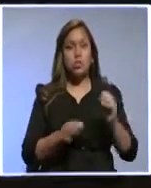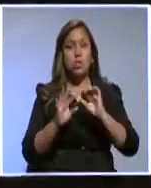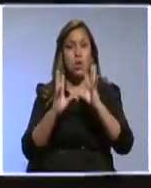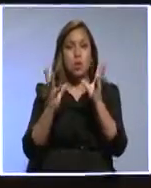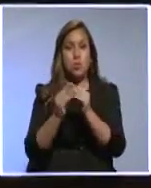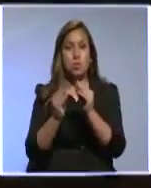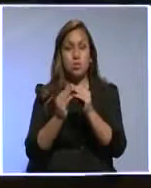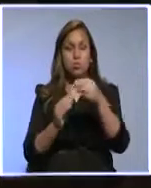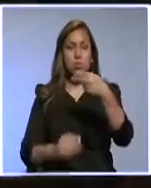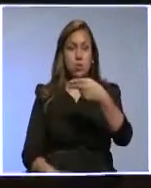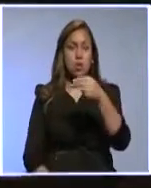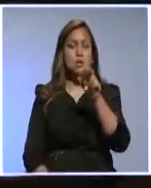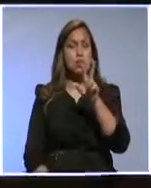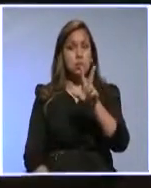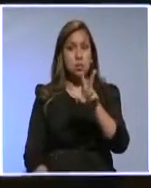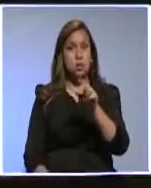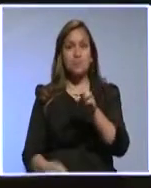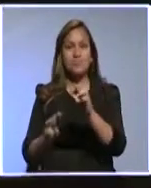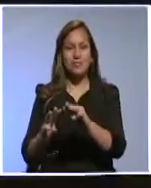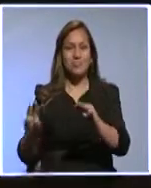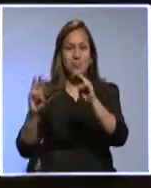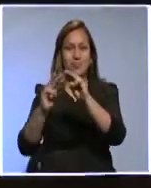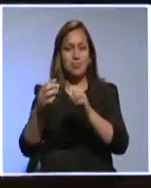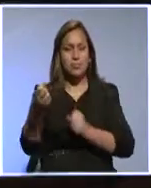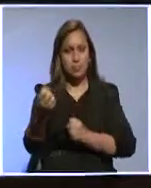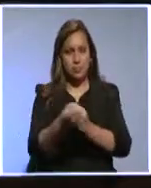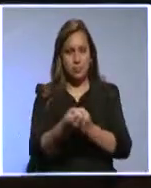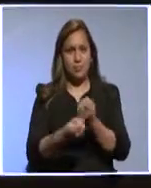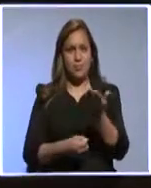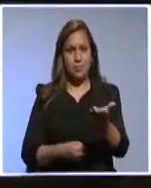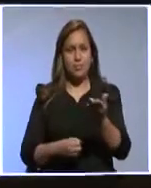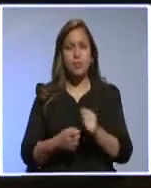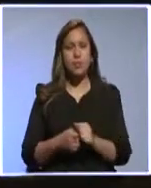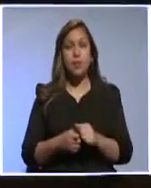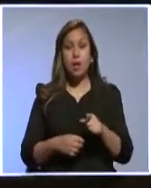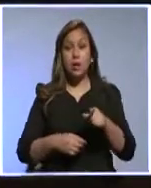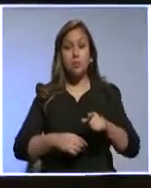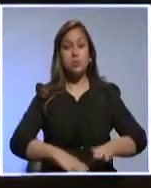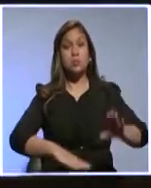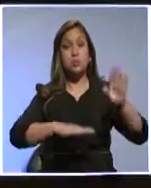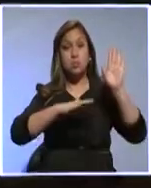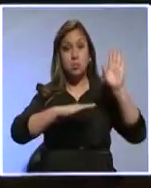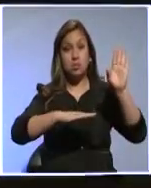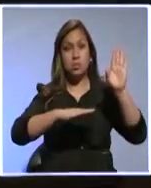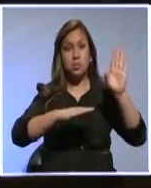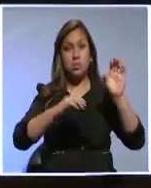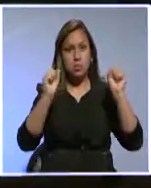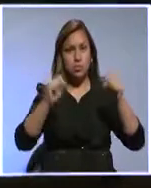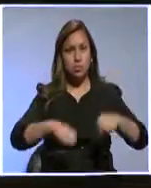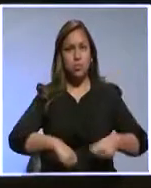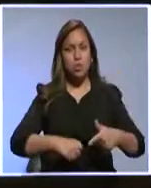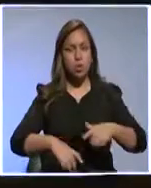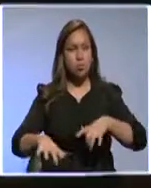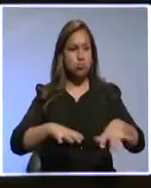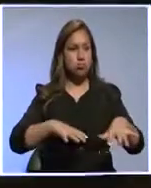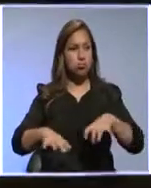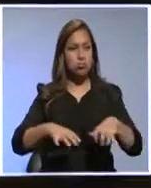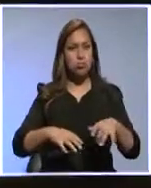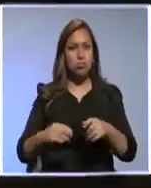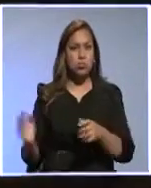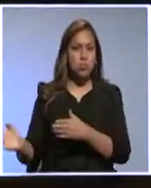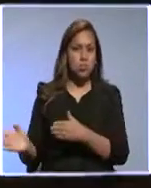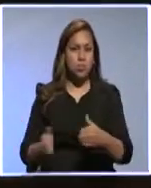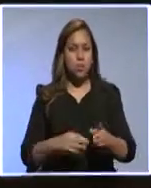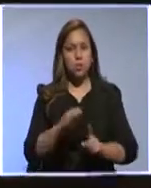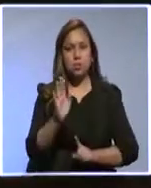III patrocinada por la Organización de Naciones Unidas ONU. Dicho compromiso implica el fomento en la coordinación entre los planes de desarrollo